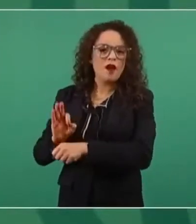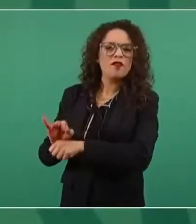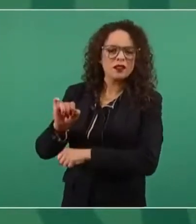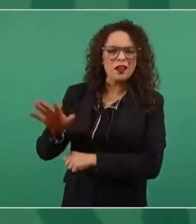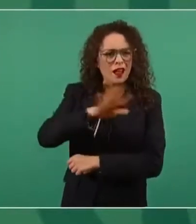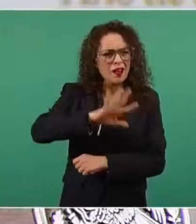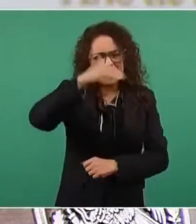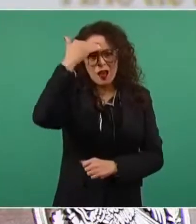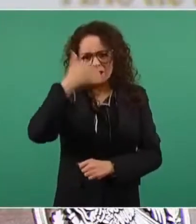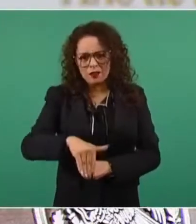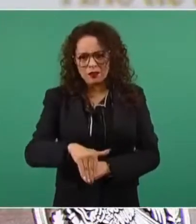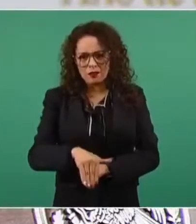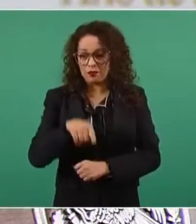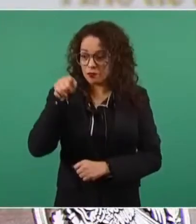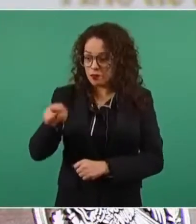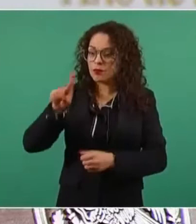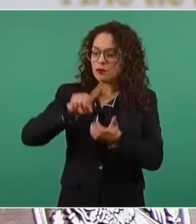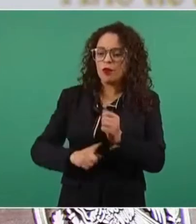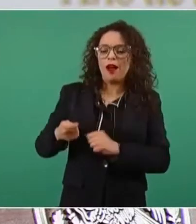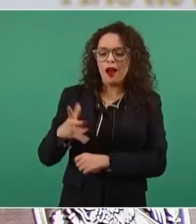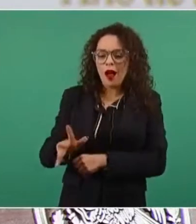que es un periódico de la revolución.